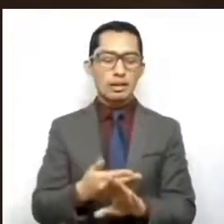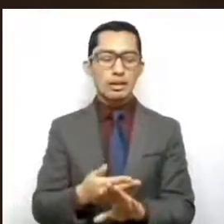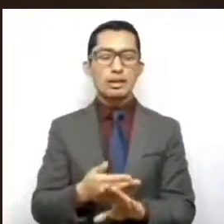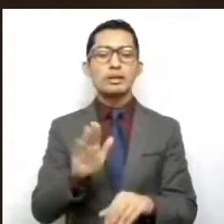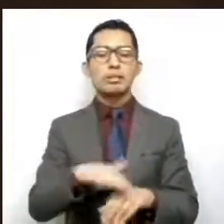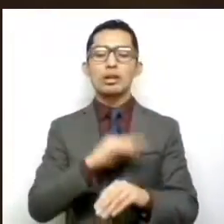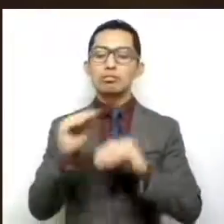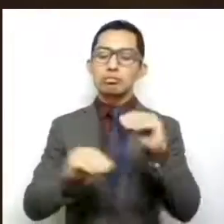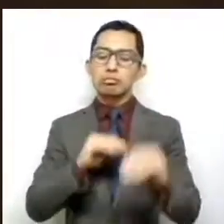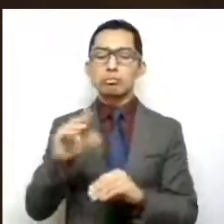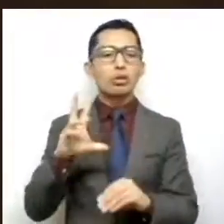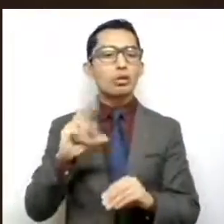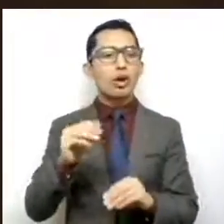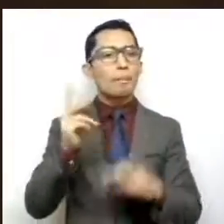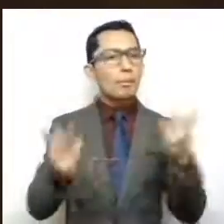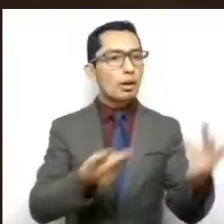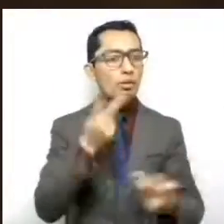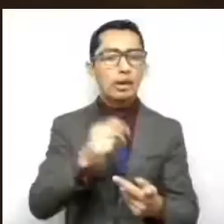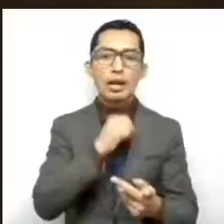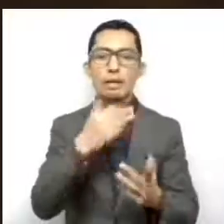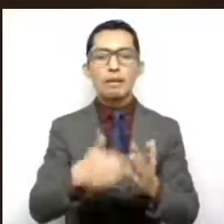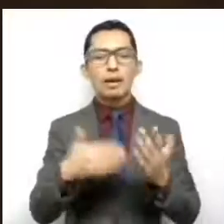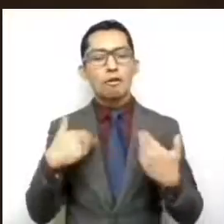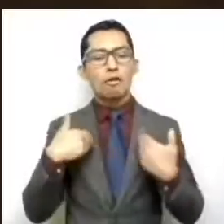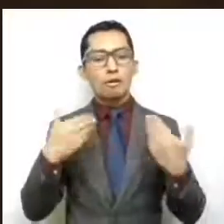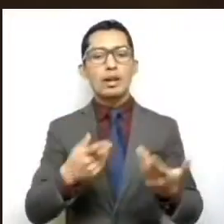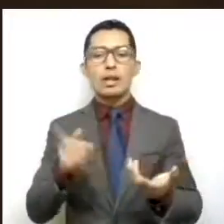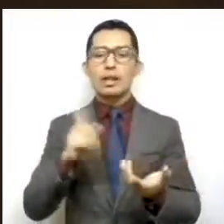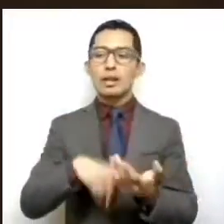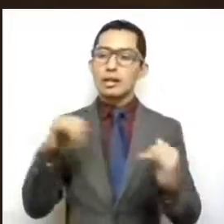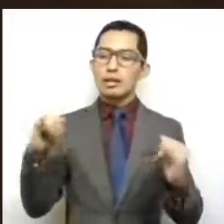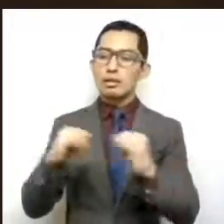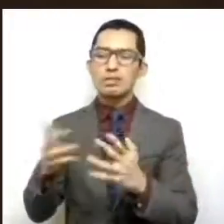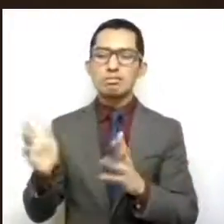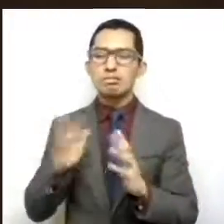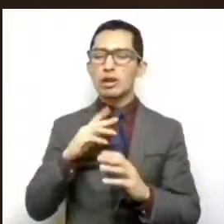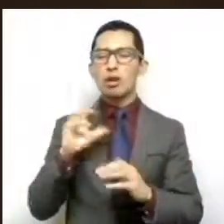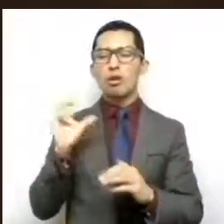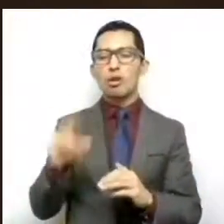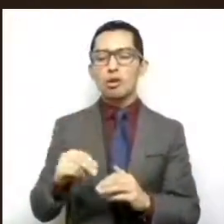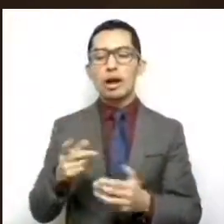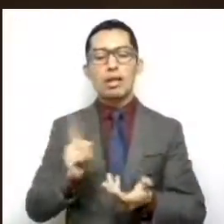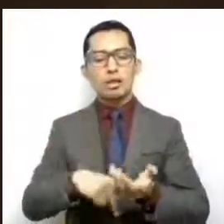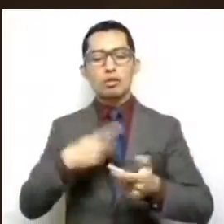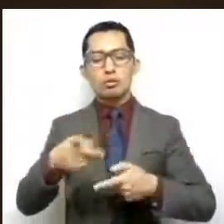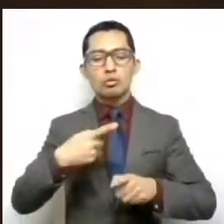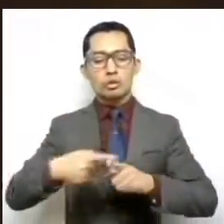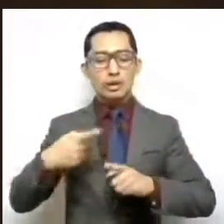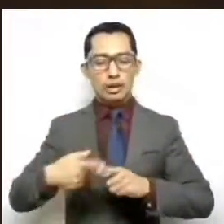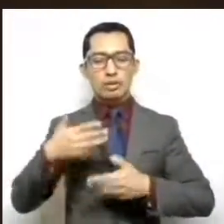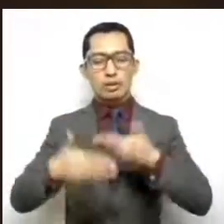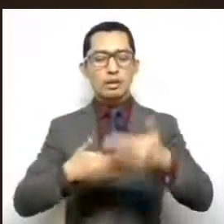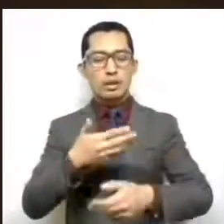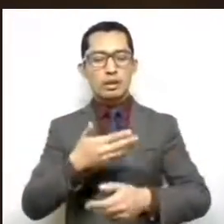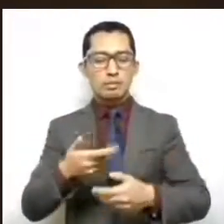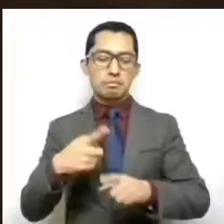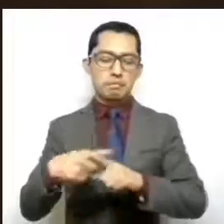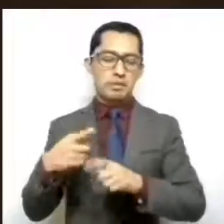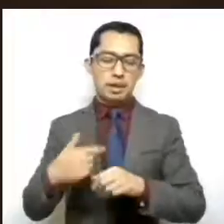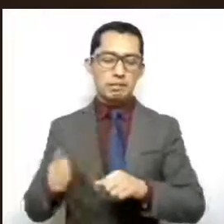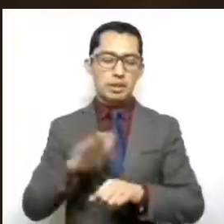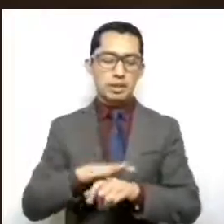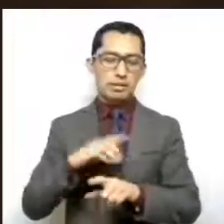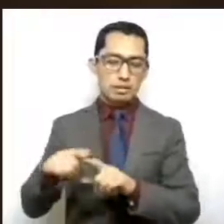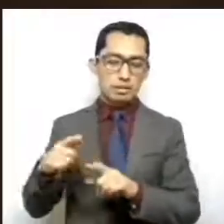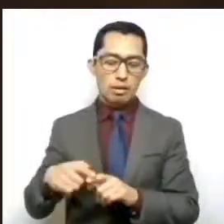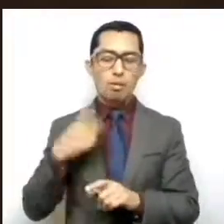consultas y la falta de confianza en las instituciones y los procedimientos administrativos. Es por lo